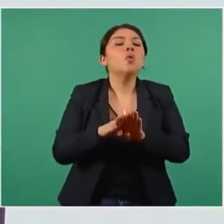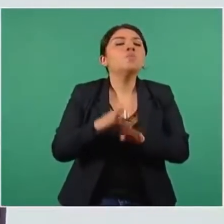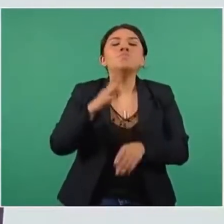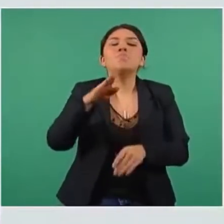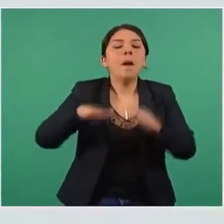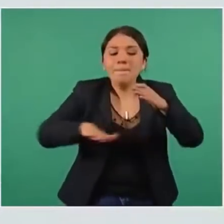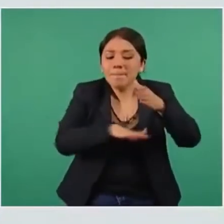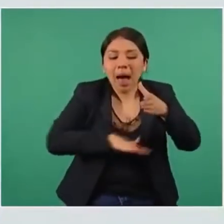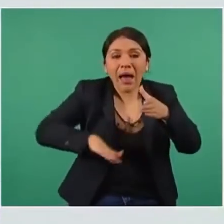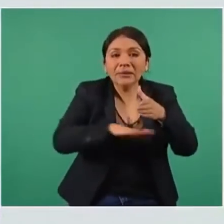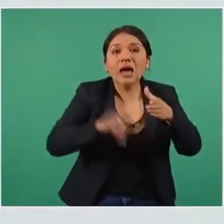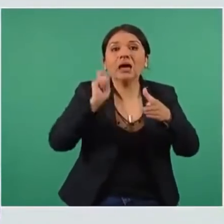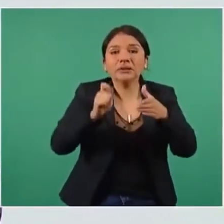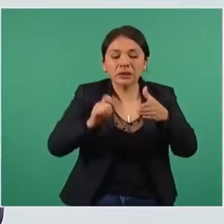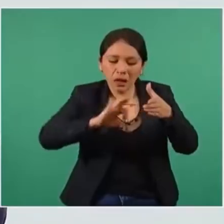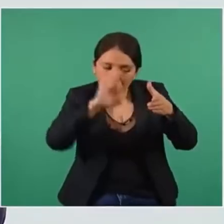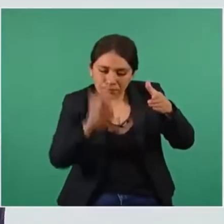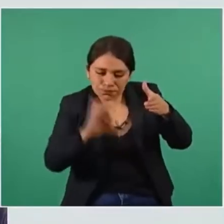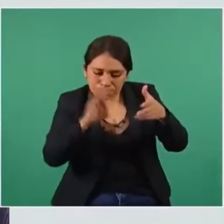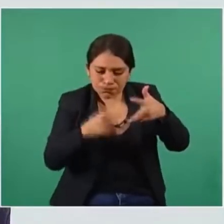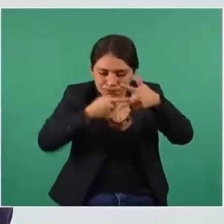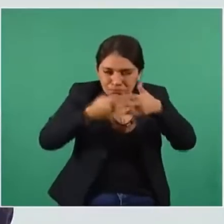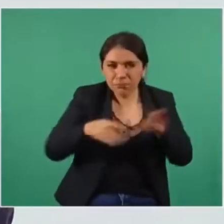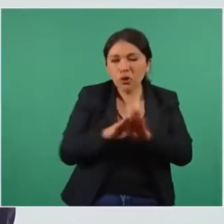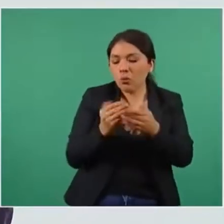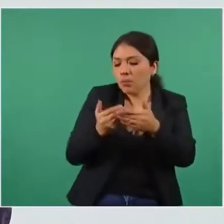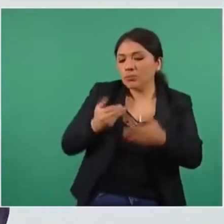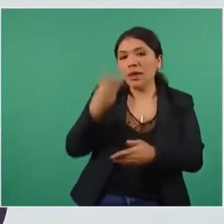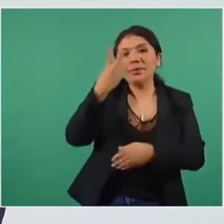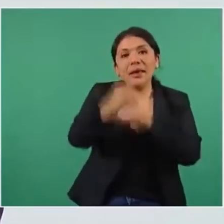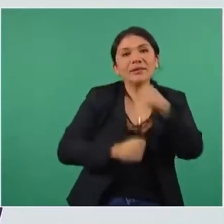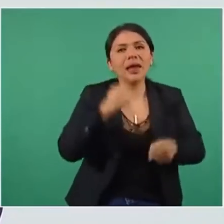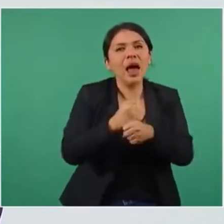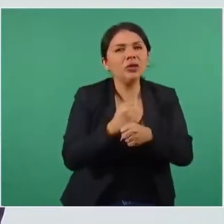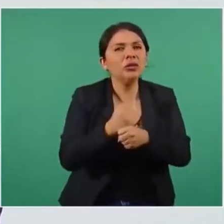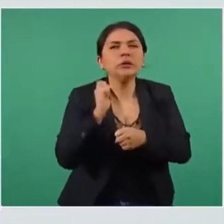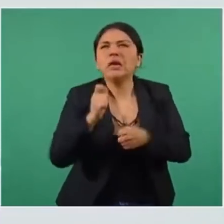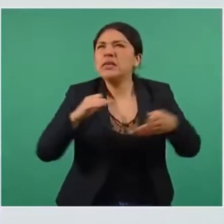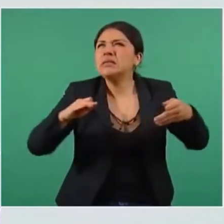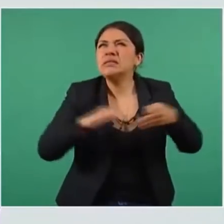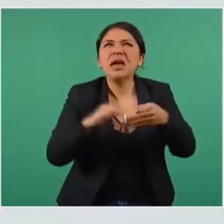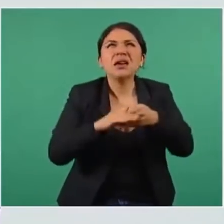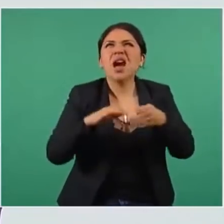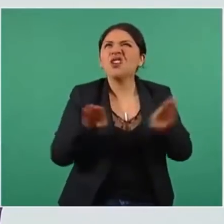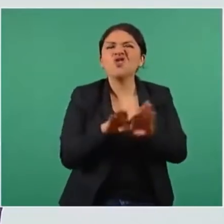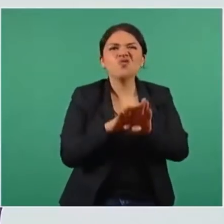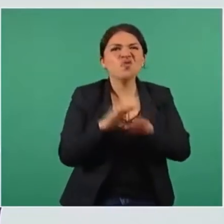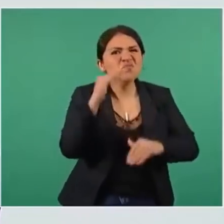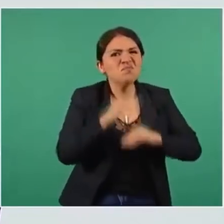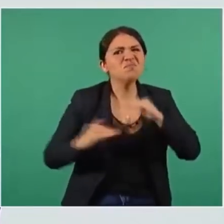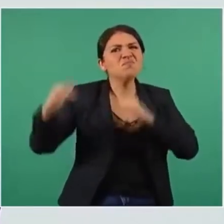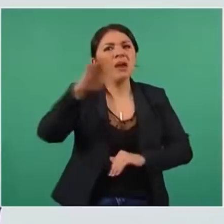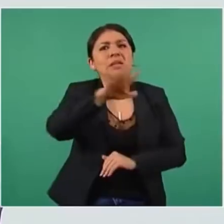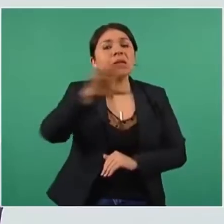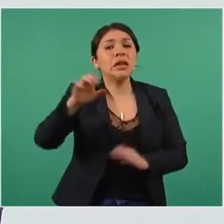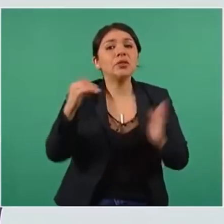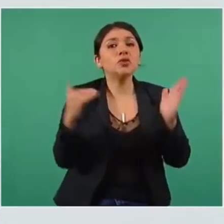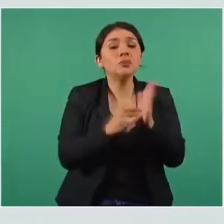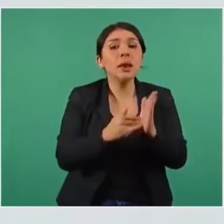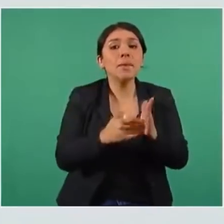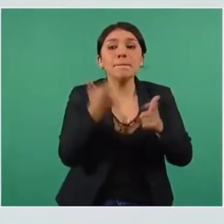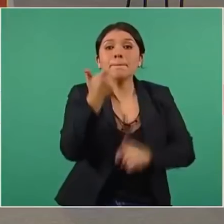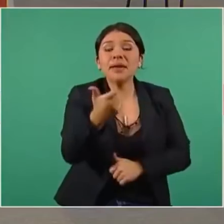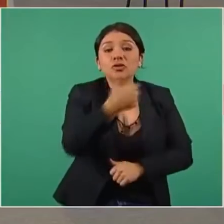promedio de los últimos tres años, que estamos hablando aproximadamente de un monto superior a los 500 mil pesos por